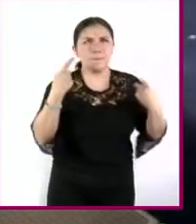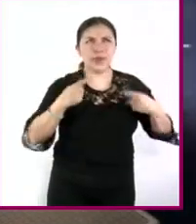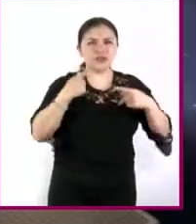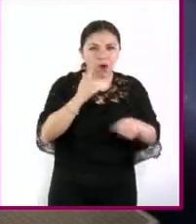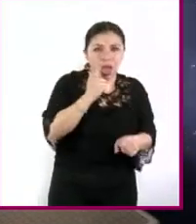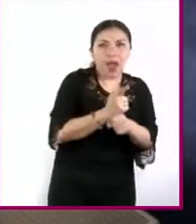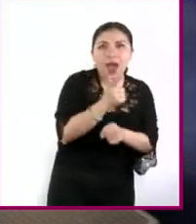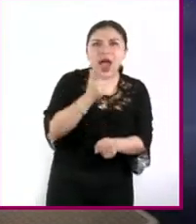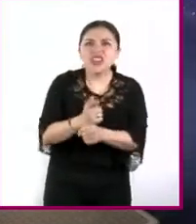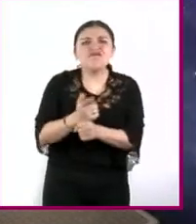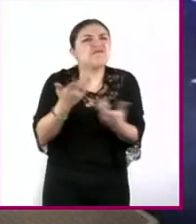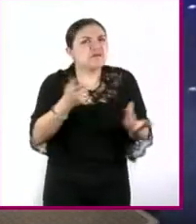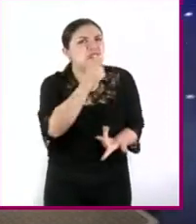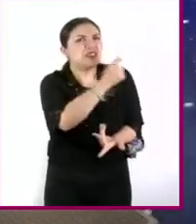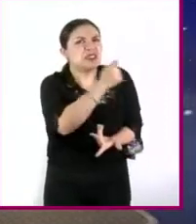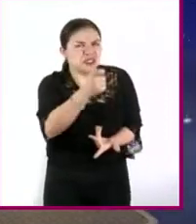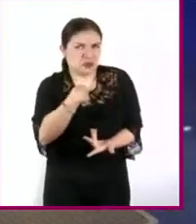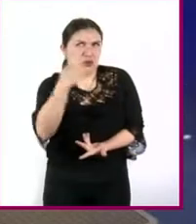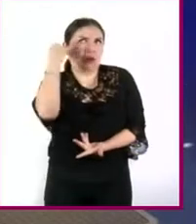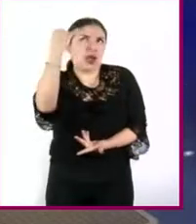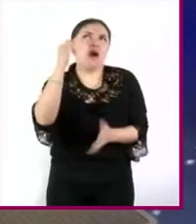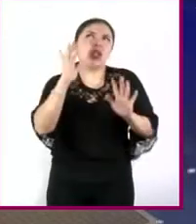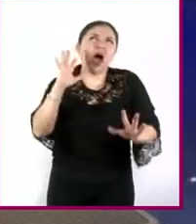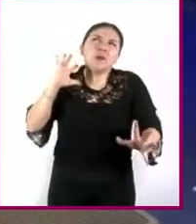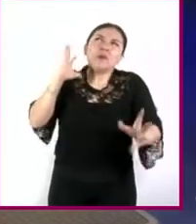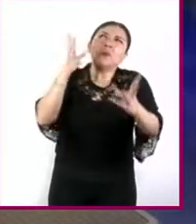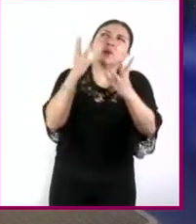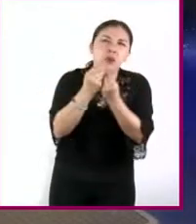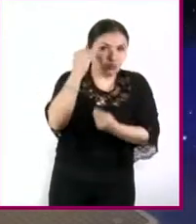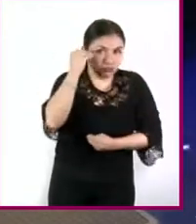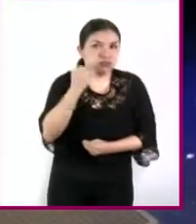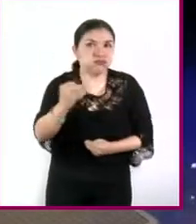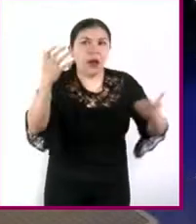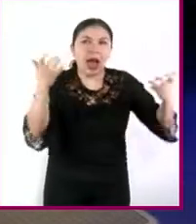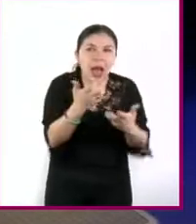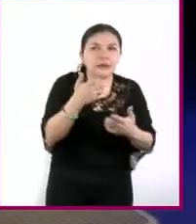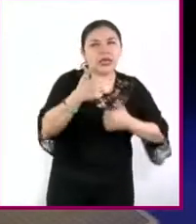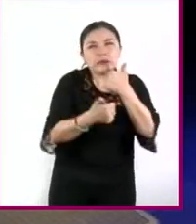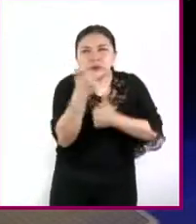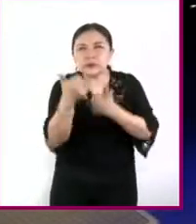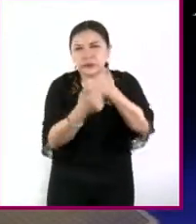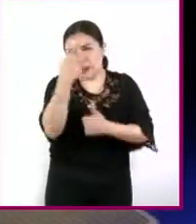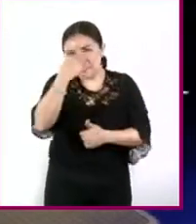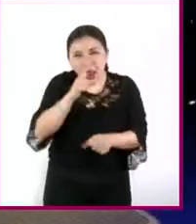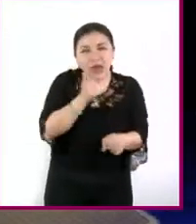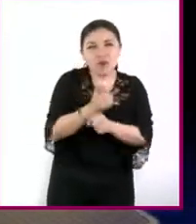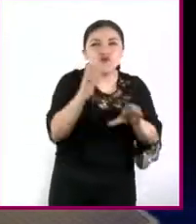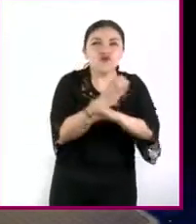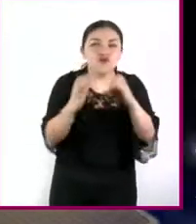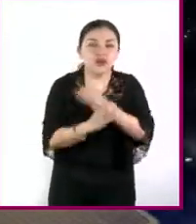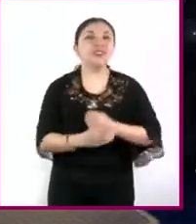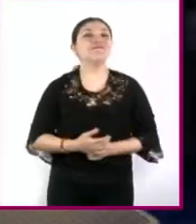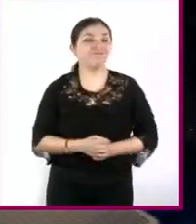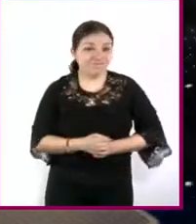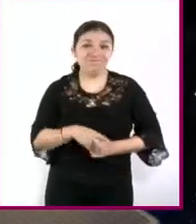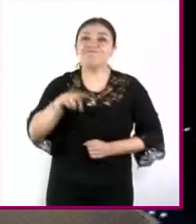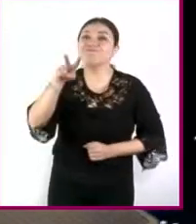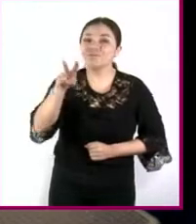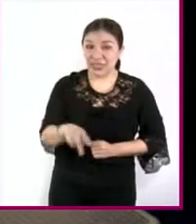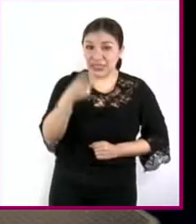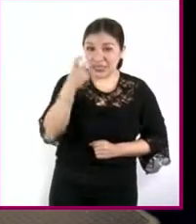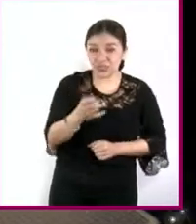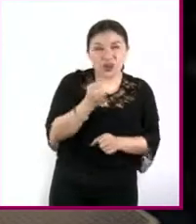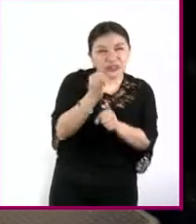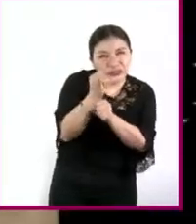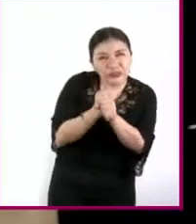porque me imagino que ha sido un camino largo y que aún faltan muchas cosas por saber y descubrir así es memo las